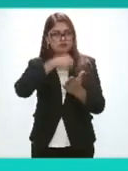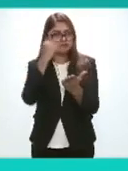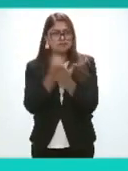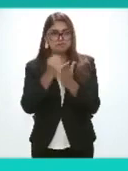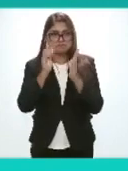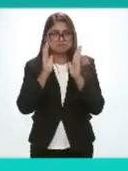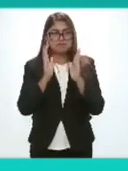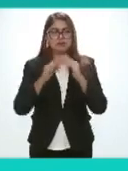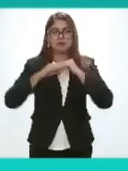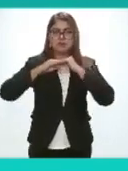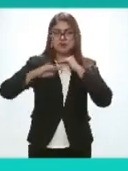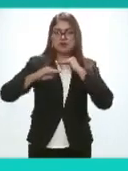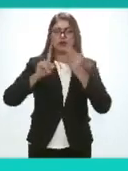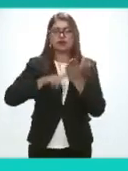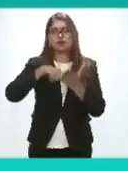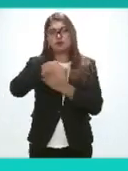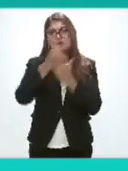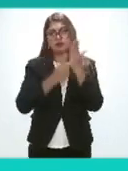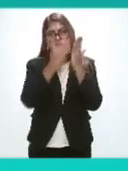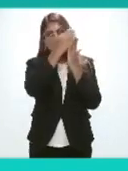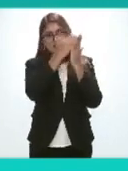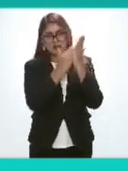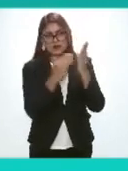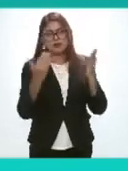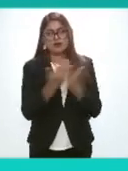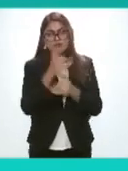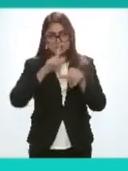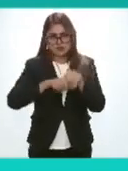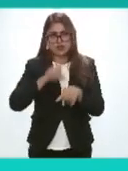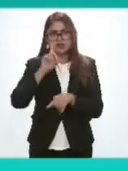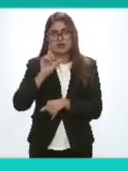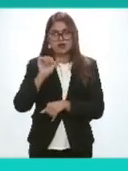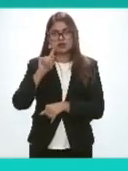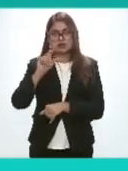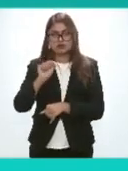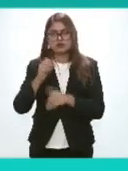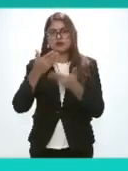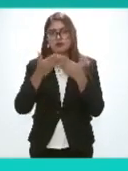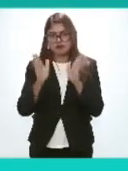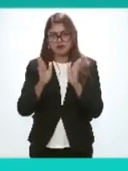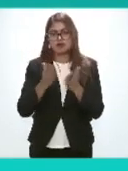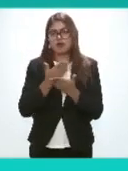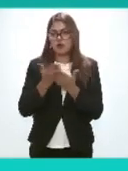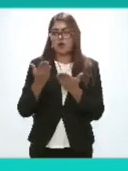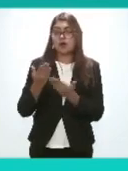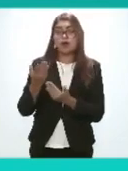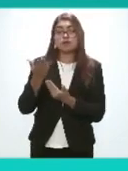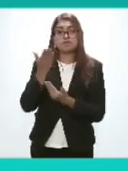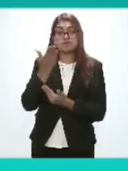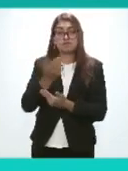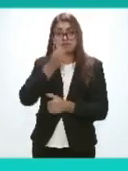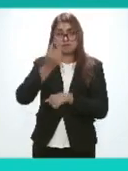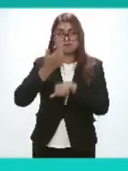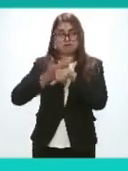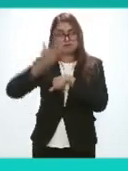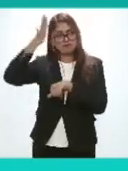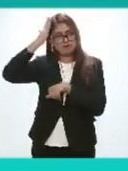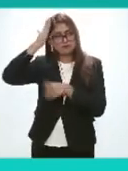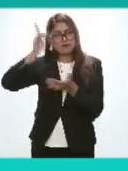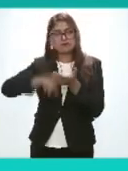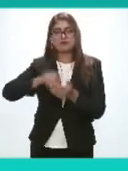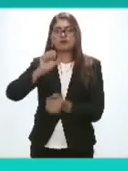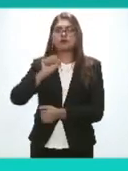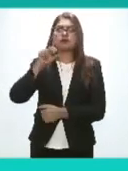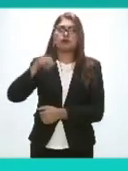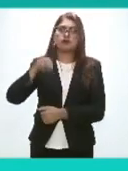por unanimidad la política nacional de datos abiertos por lo que se le instruye a la secretaría ejecutiva del sistema